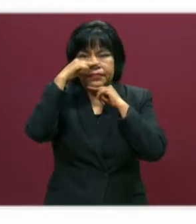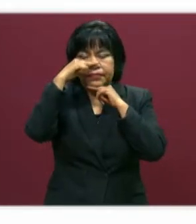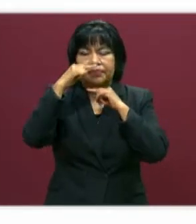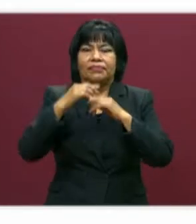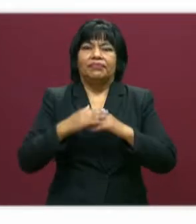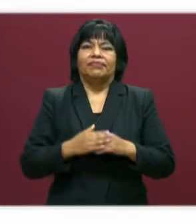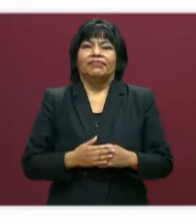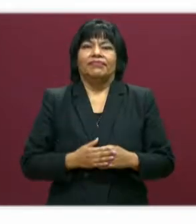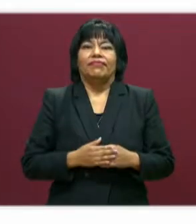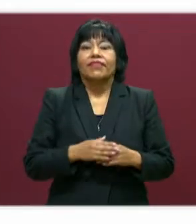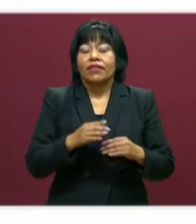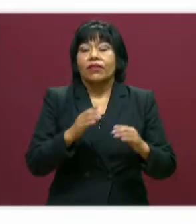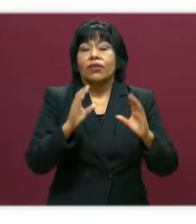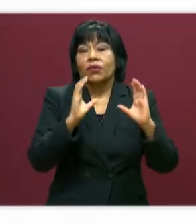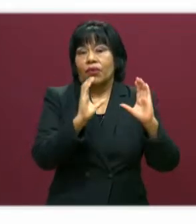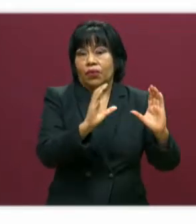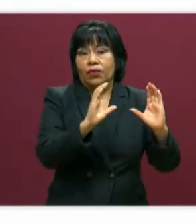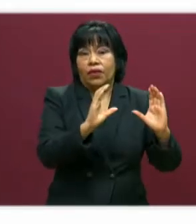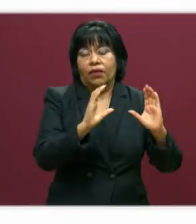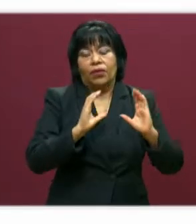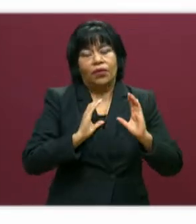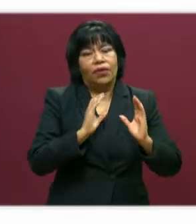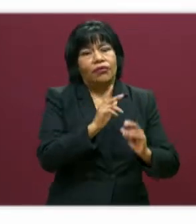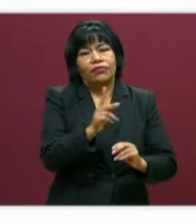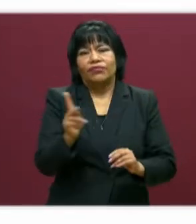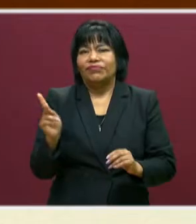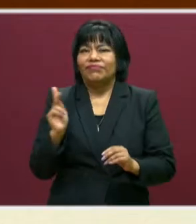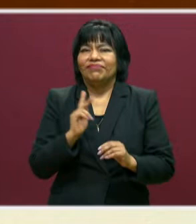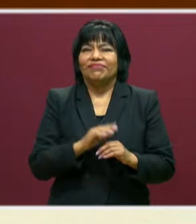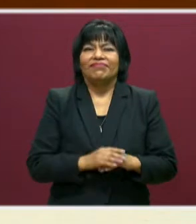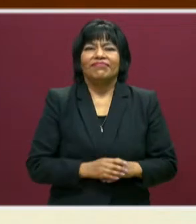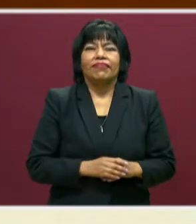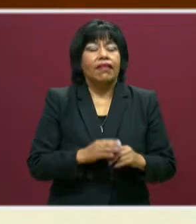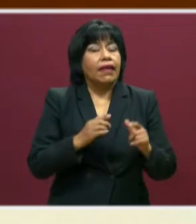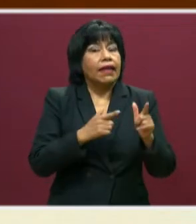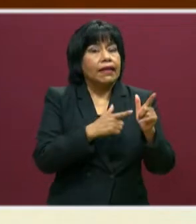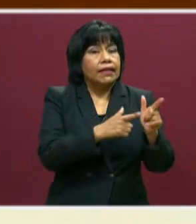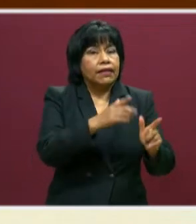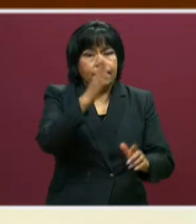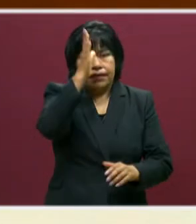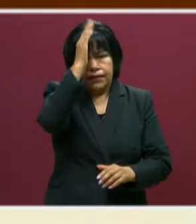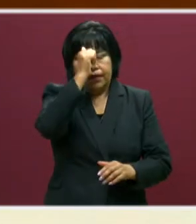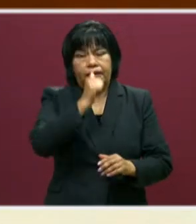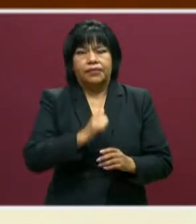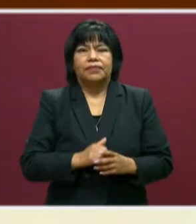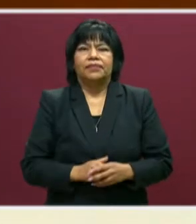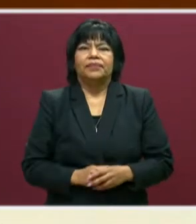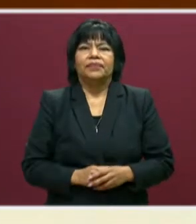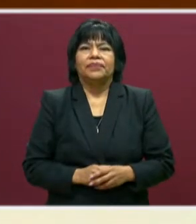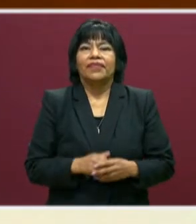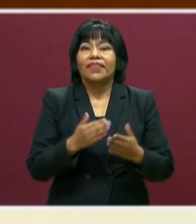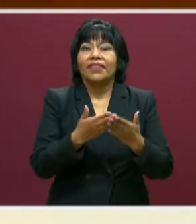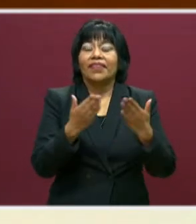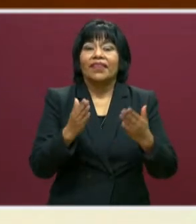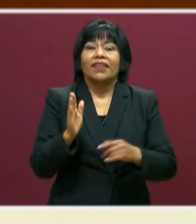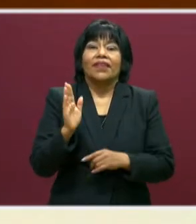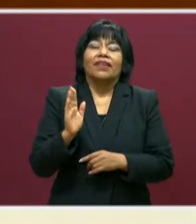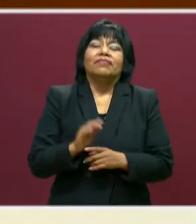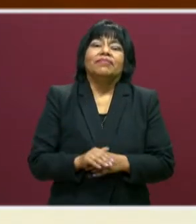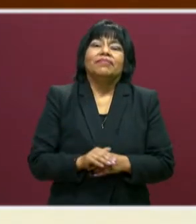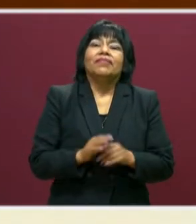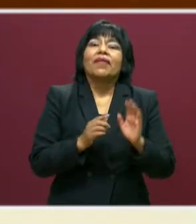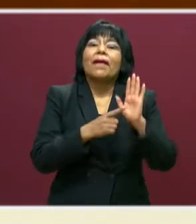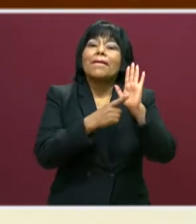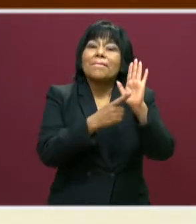barbilla. Si me cuido yo, te cuidas tú, nos cuidamos todos. Hay que seguir este pacto comunitario. Y vamos a presentar, hoy es